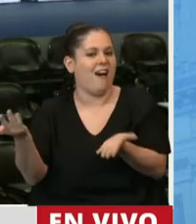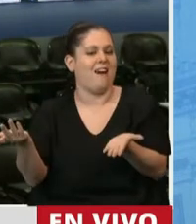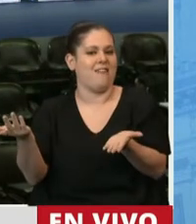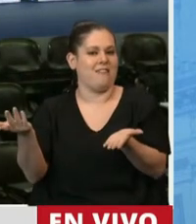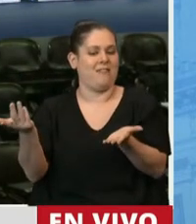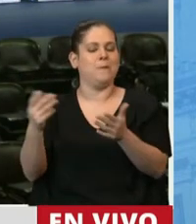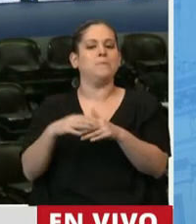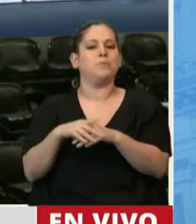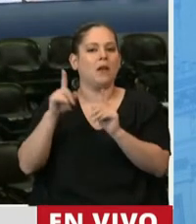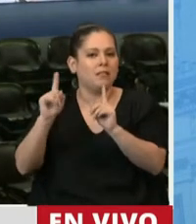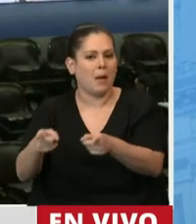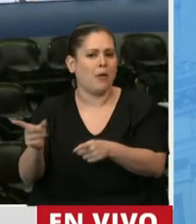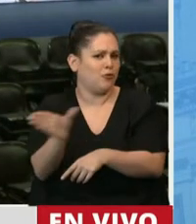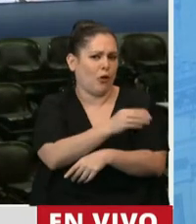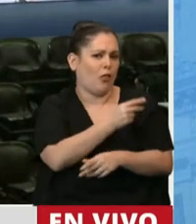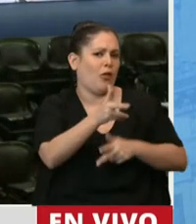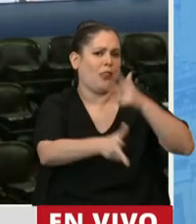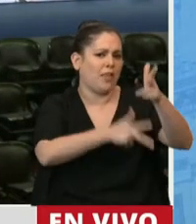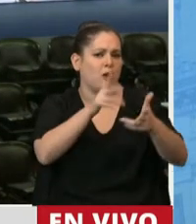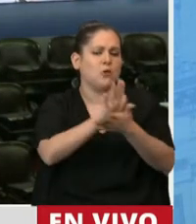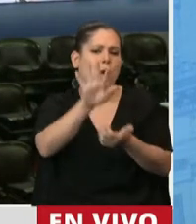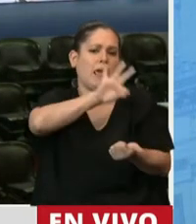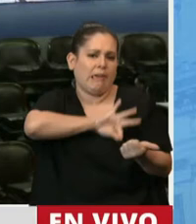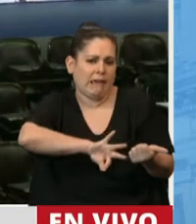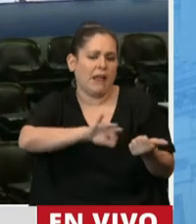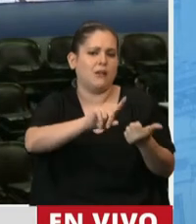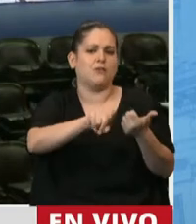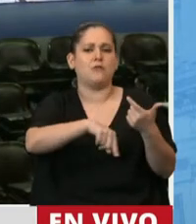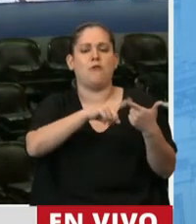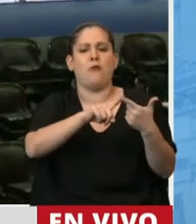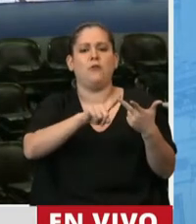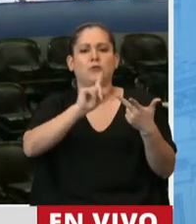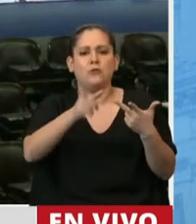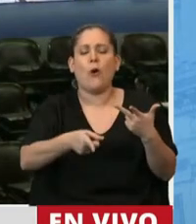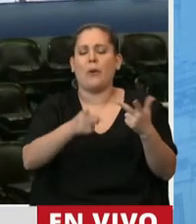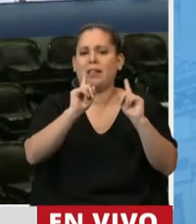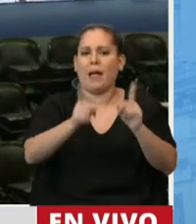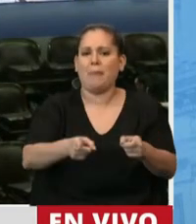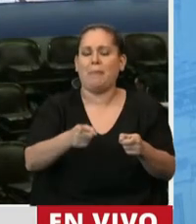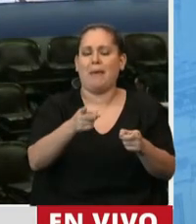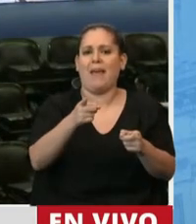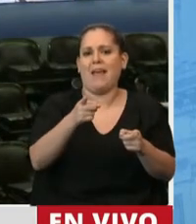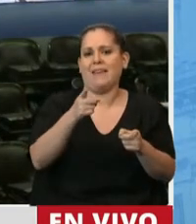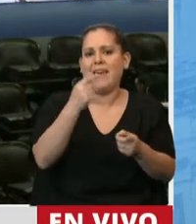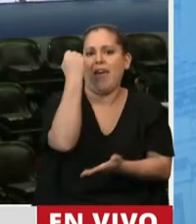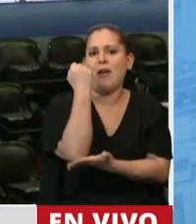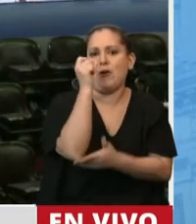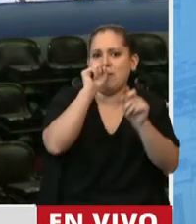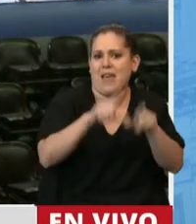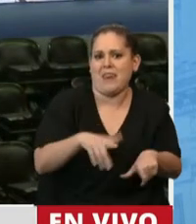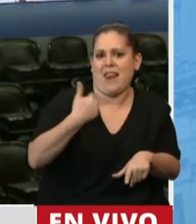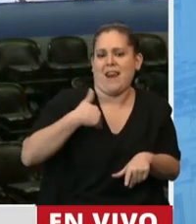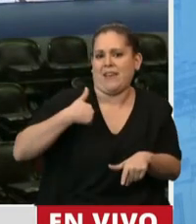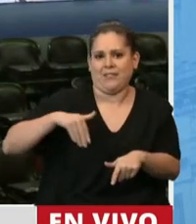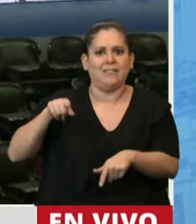en blanco, ya dijeron todo lo que es ingreso, lo que significa para la economía de nuestro país, más en